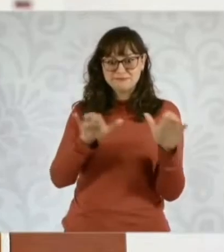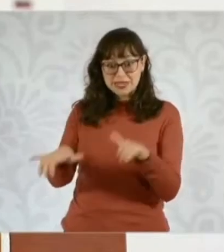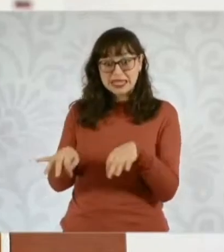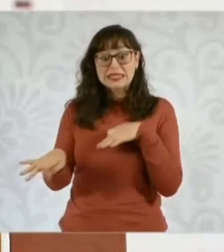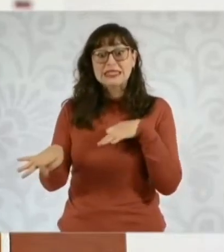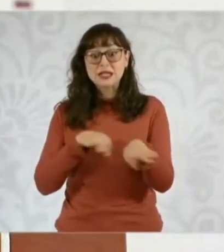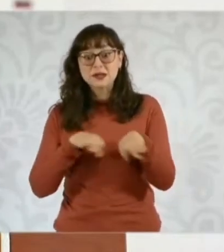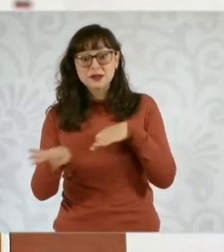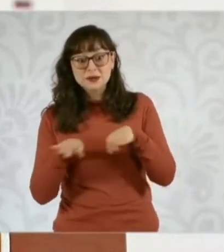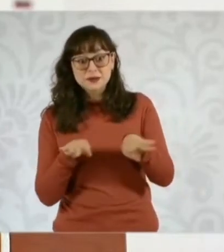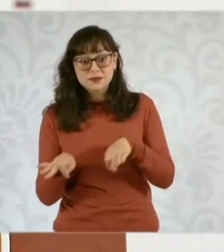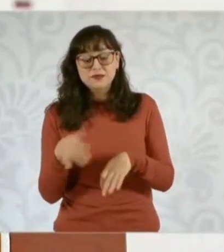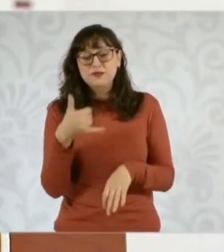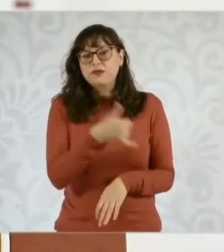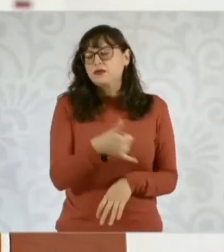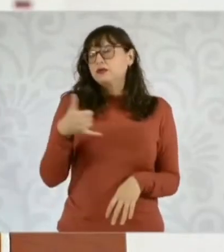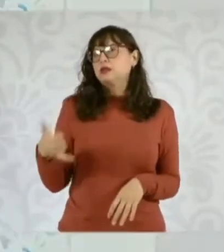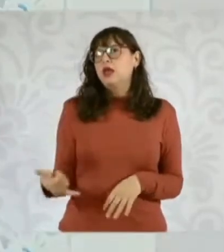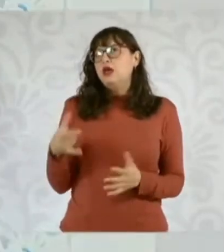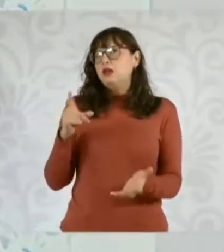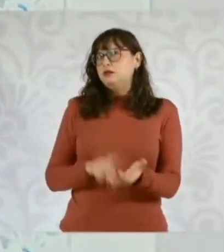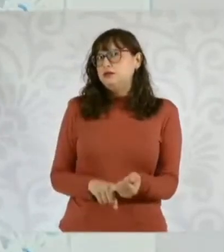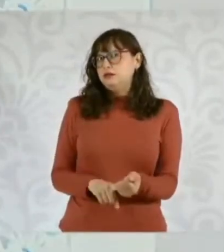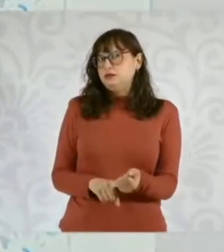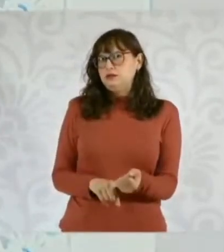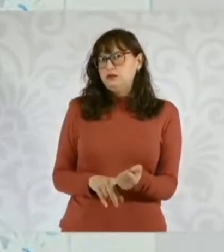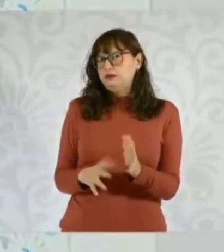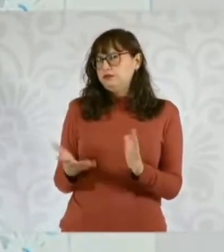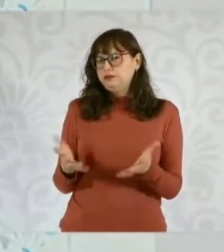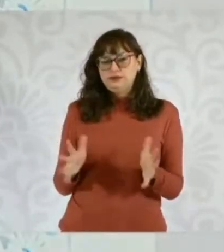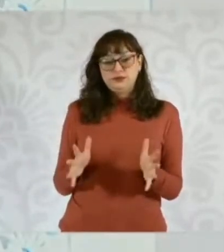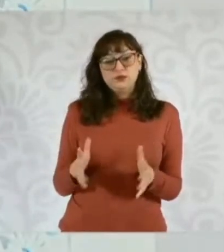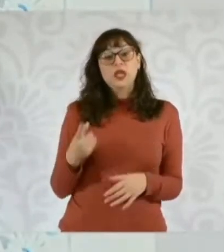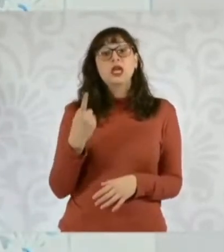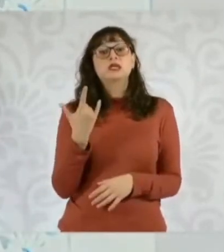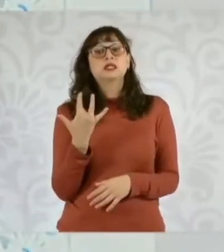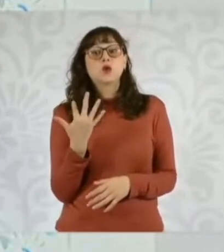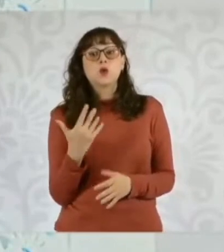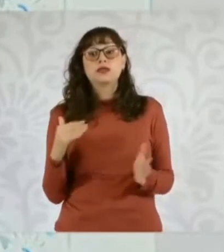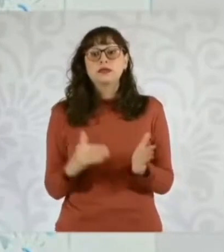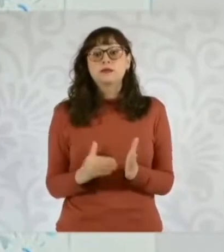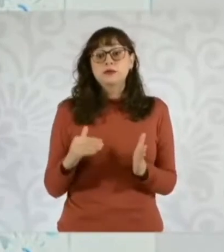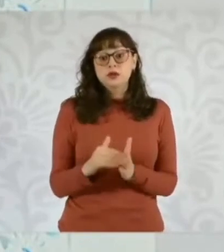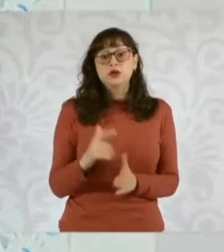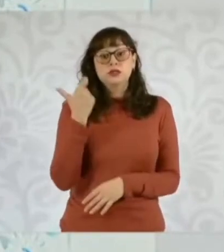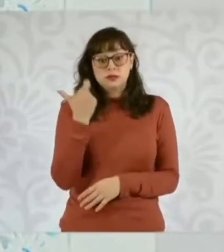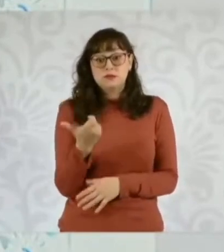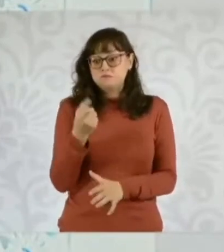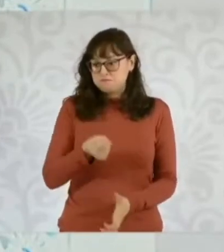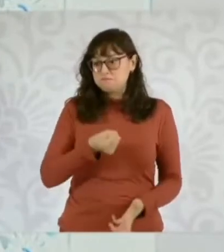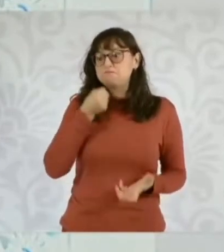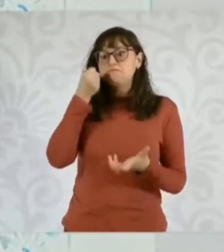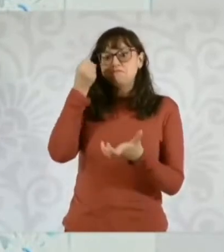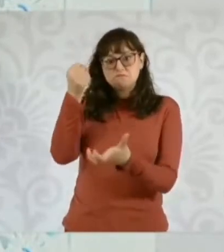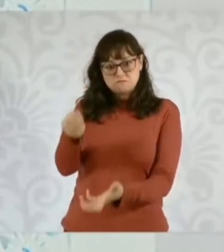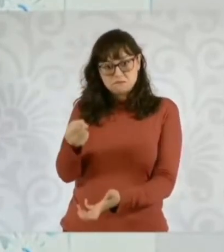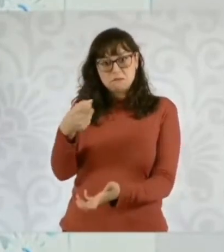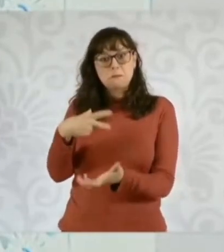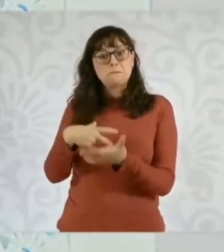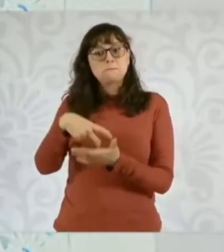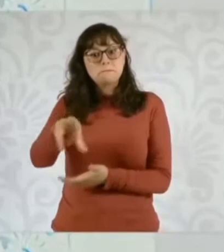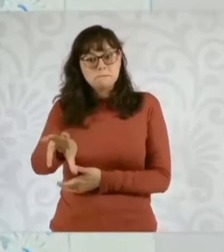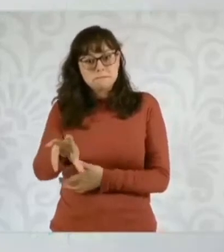cerca de… tienen estimado alrededor de 50 mil millones de pesos que se pueden invertir